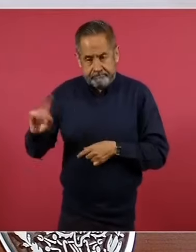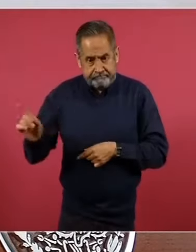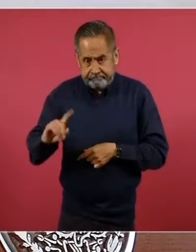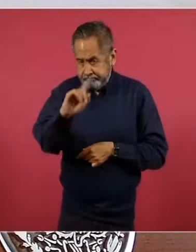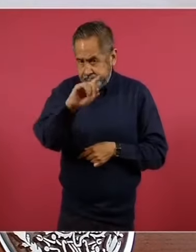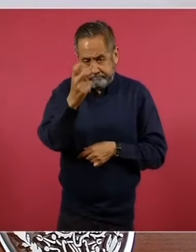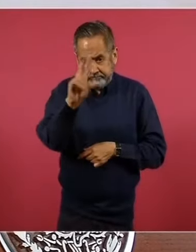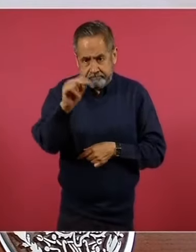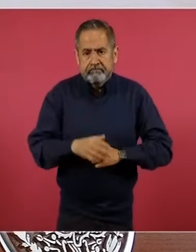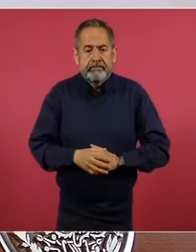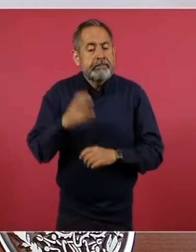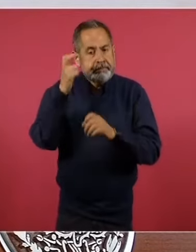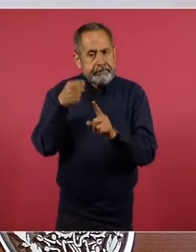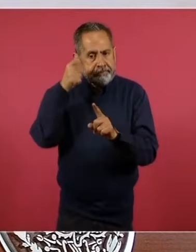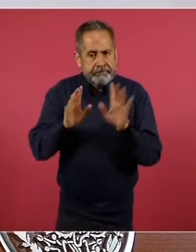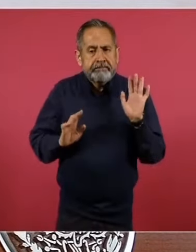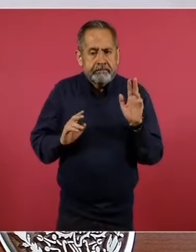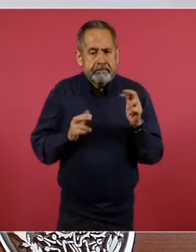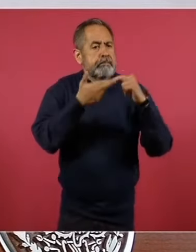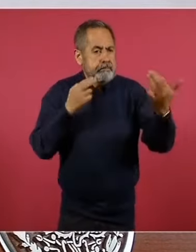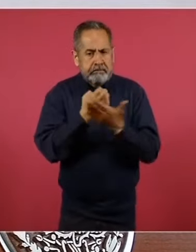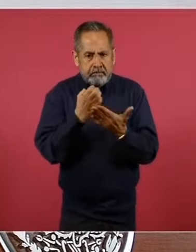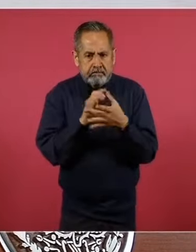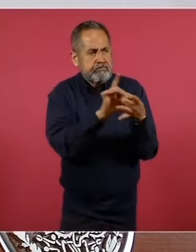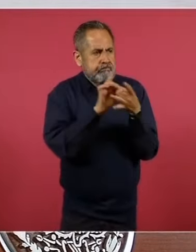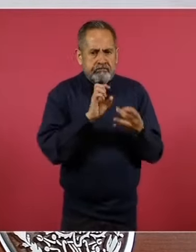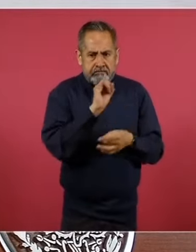el asunto, el detalle,